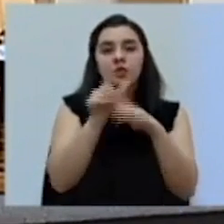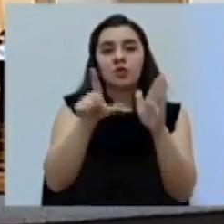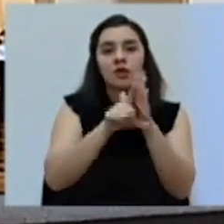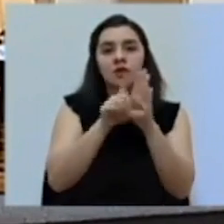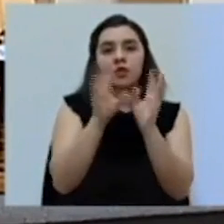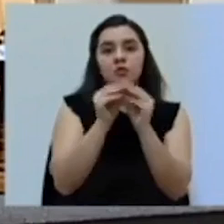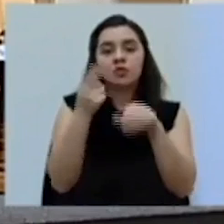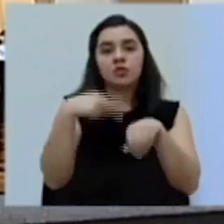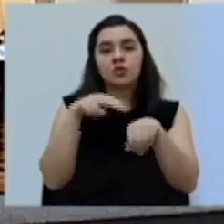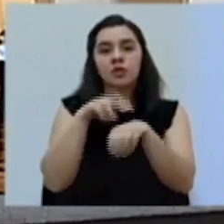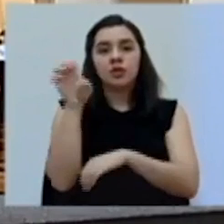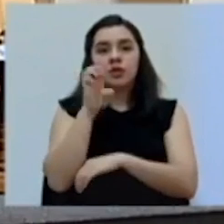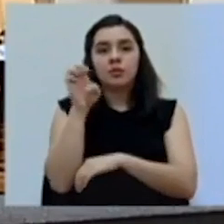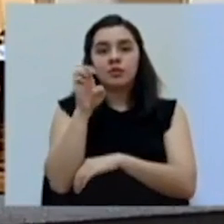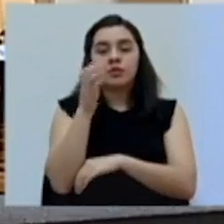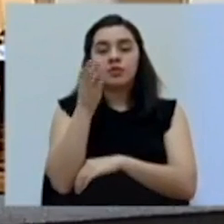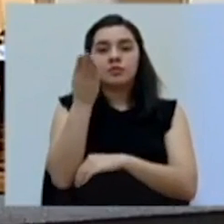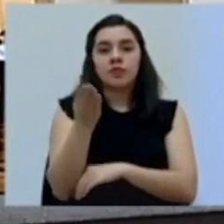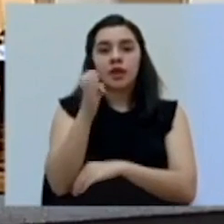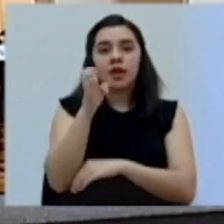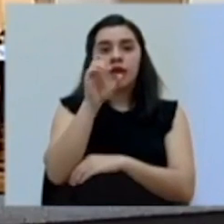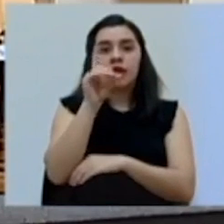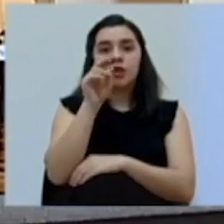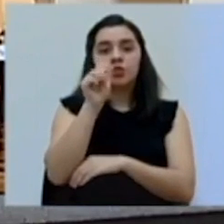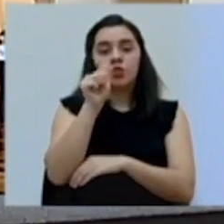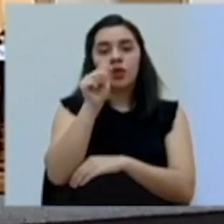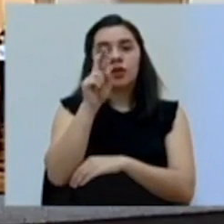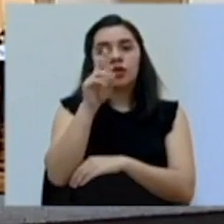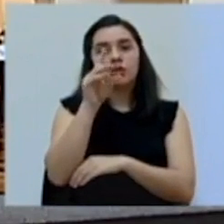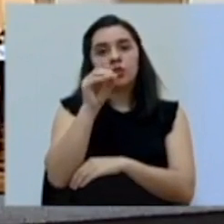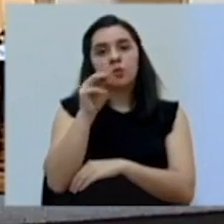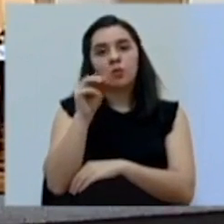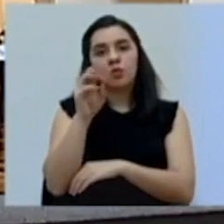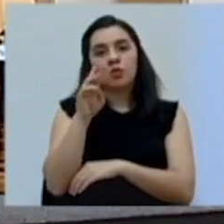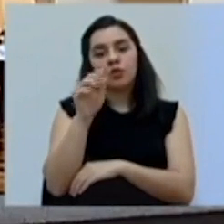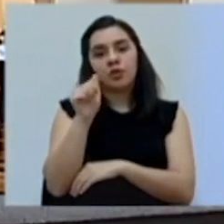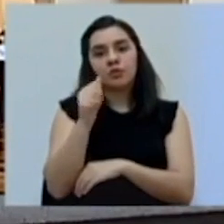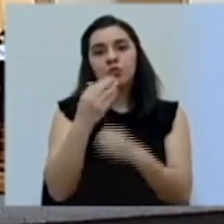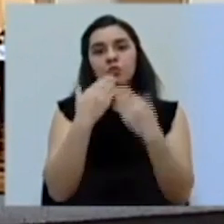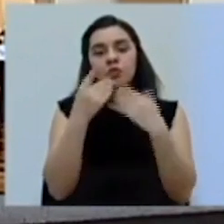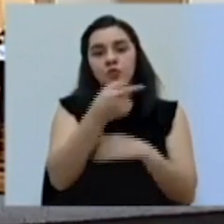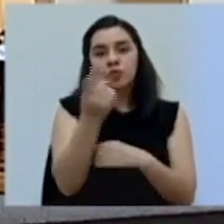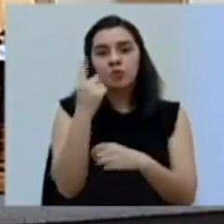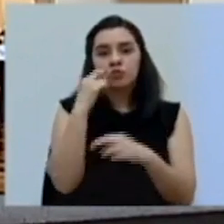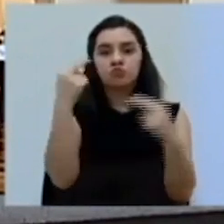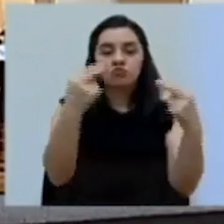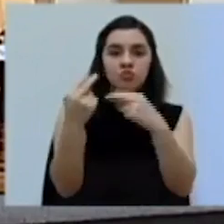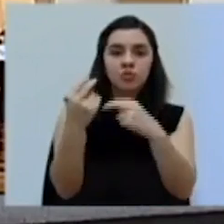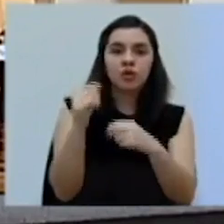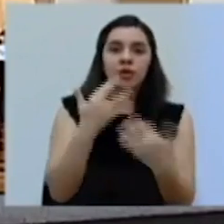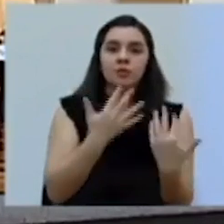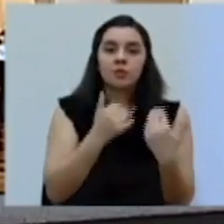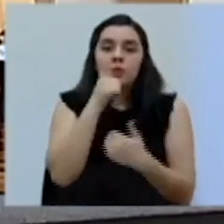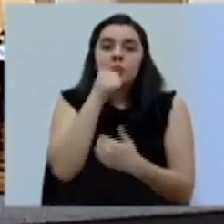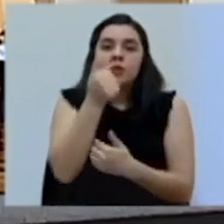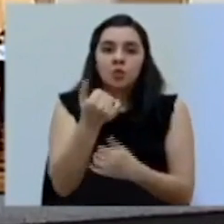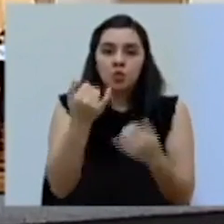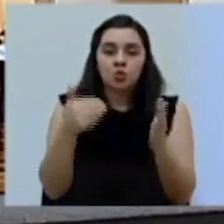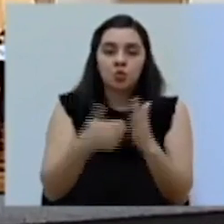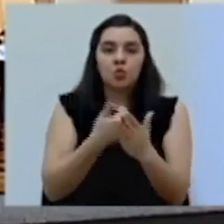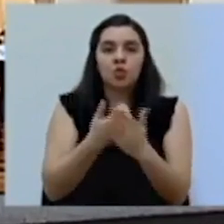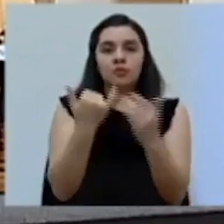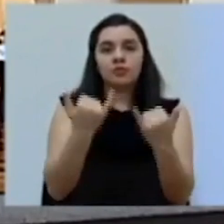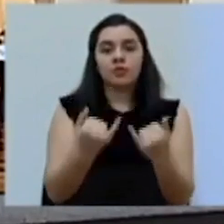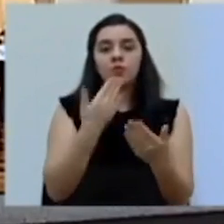Comisión Nacional de Emergencias, el señor Eduardo Mora. Muchas gracias a ustedes por su sintonía. Los esperamos mañana con una nueva actualización. Muy buenas